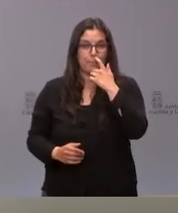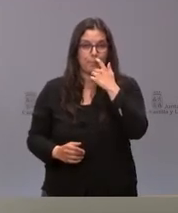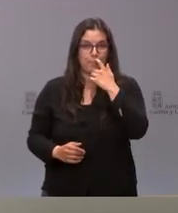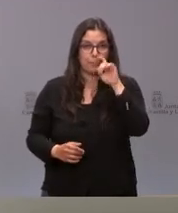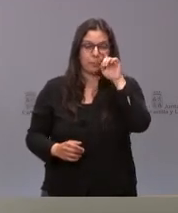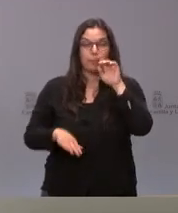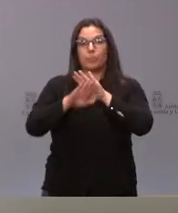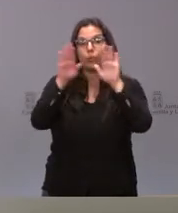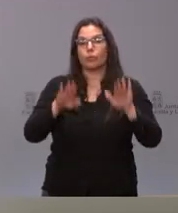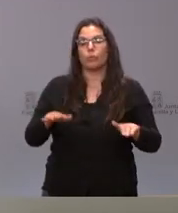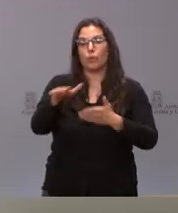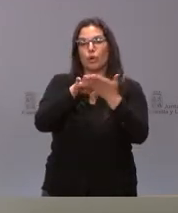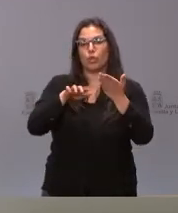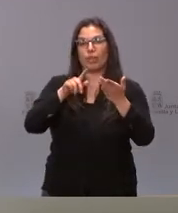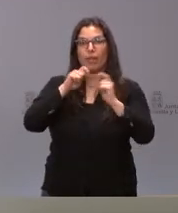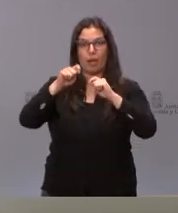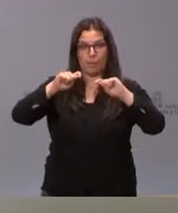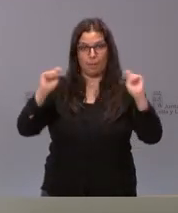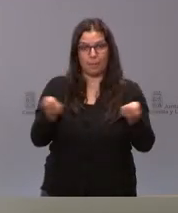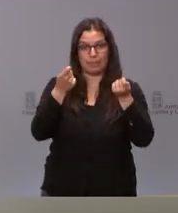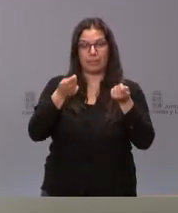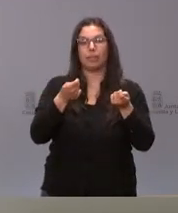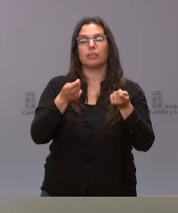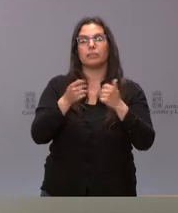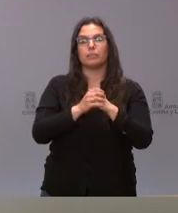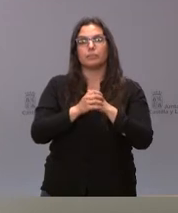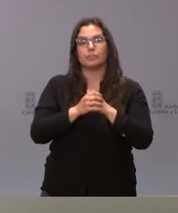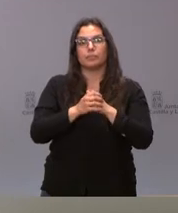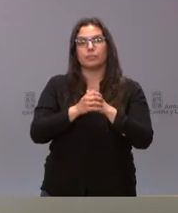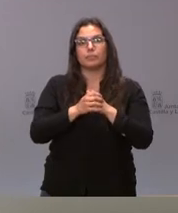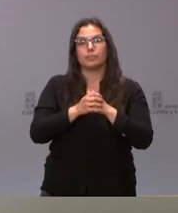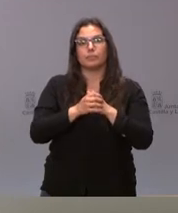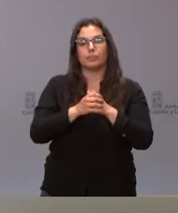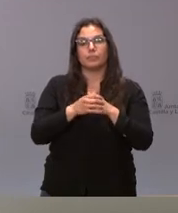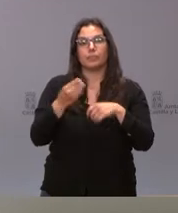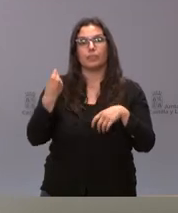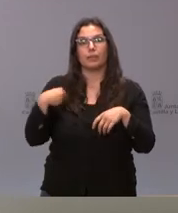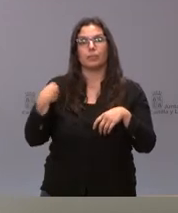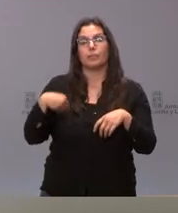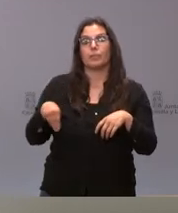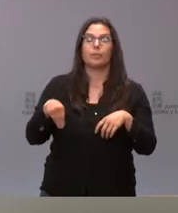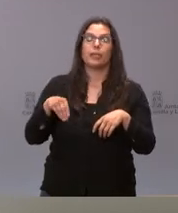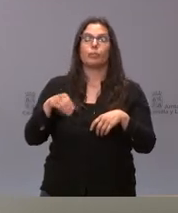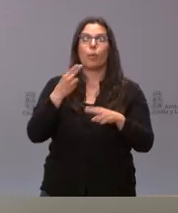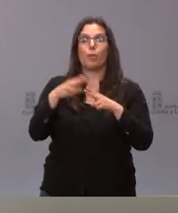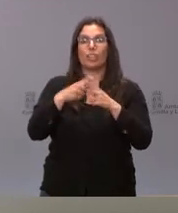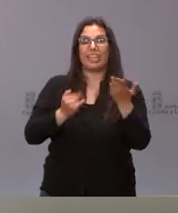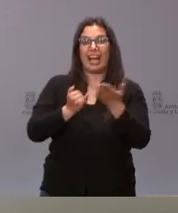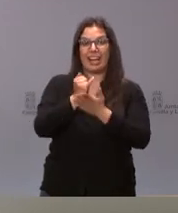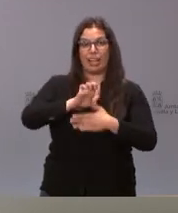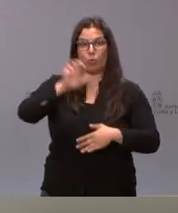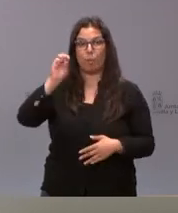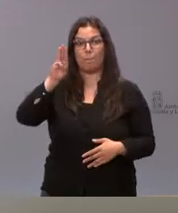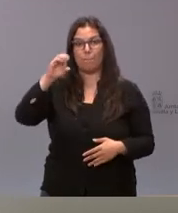es una nota de prensa que se les remitirá que la superficie total declarada de la PAC en este año 2022